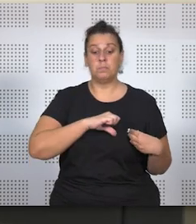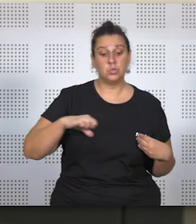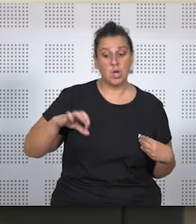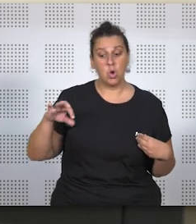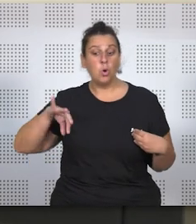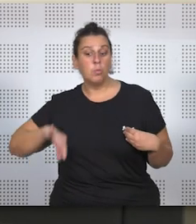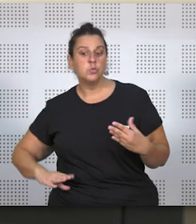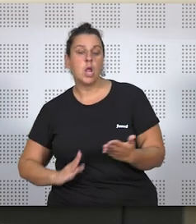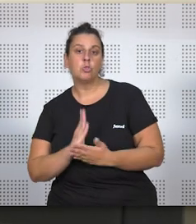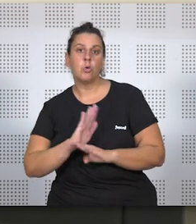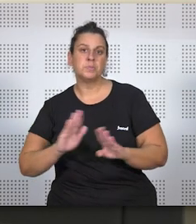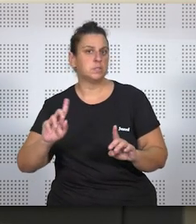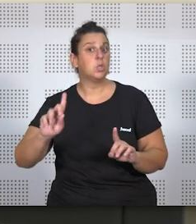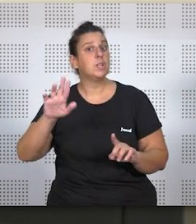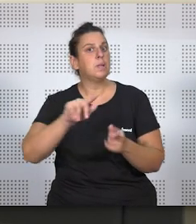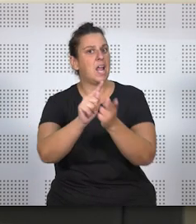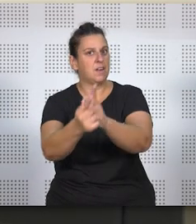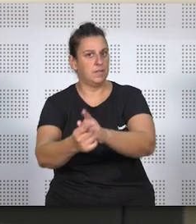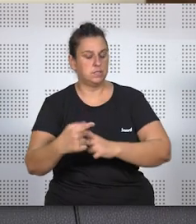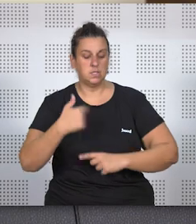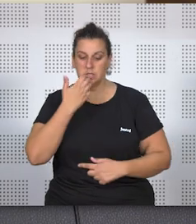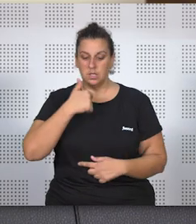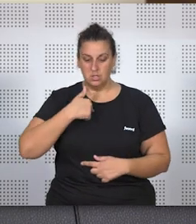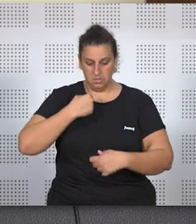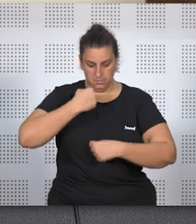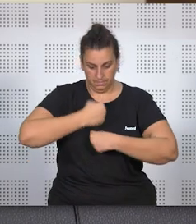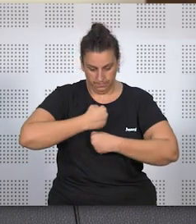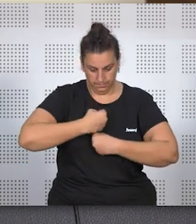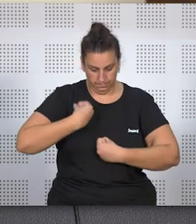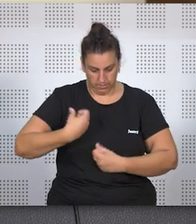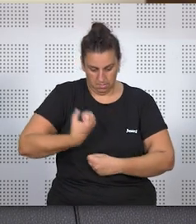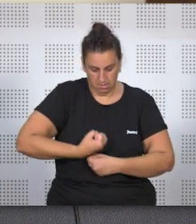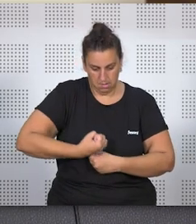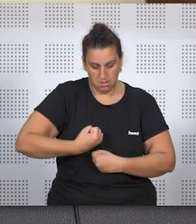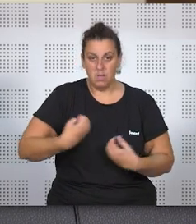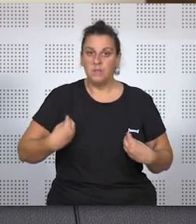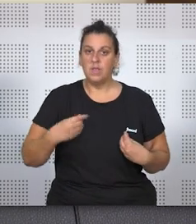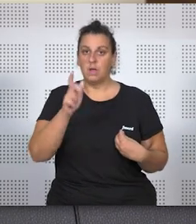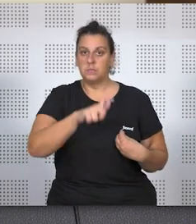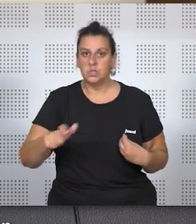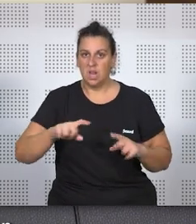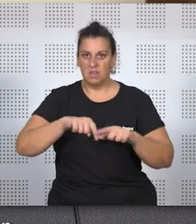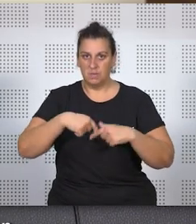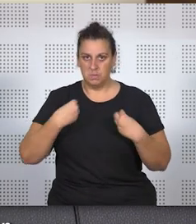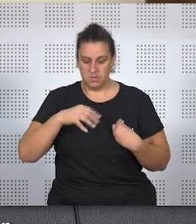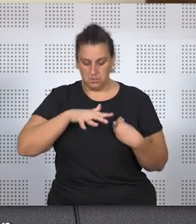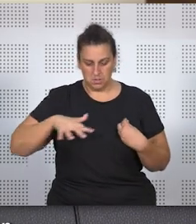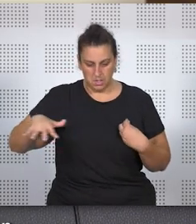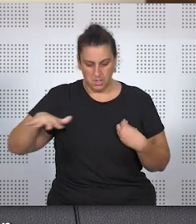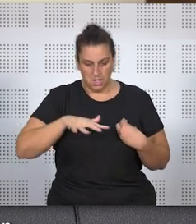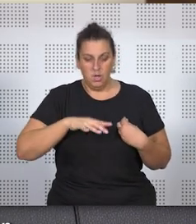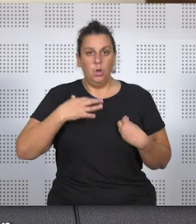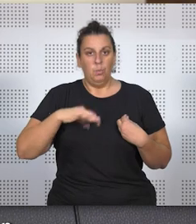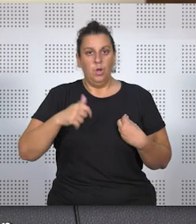profesional, también al revés. Cuando yo trabajo en el mismo sitio en el que realizo mi vida personal y familiar, es muy fácil